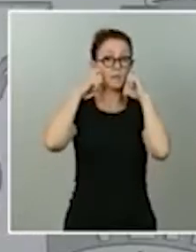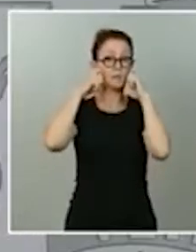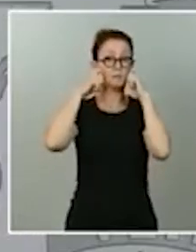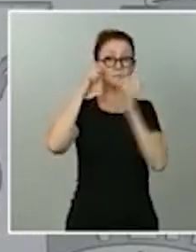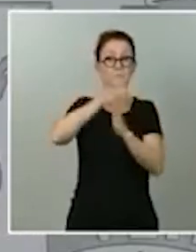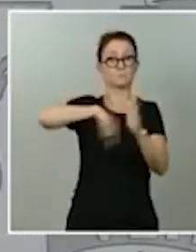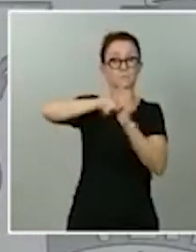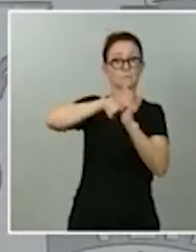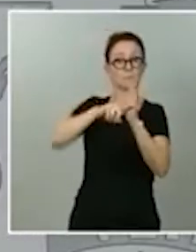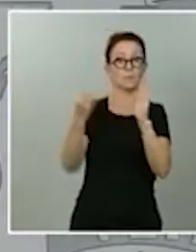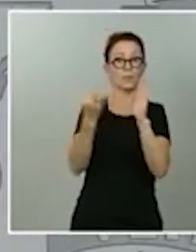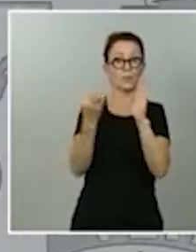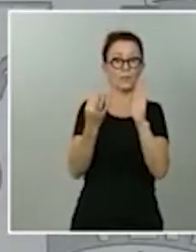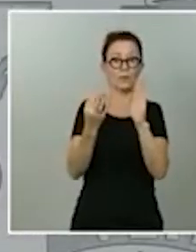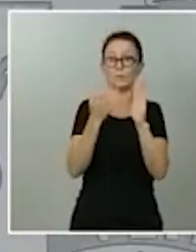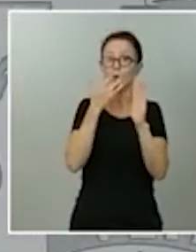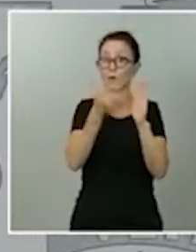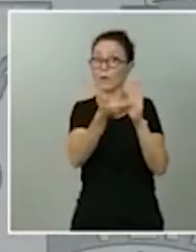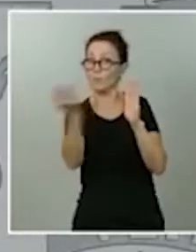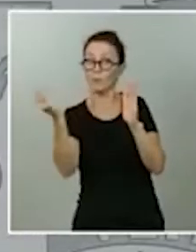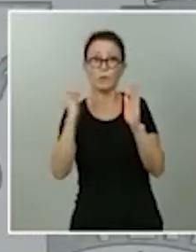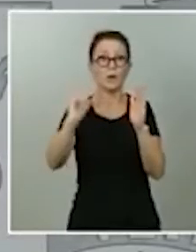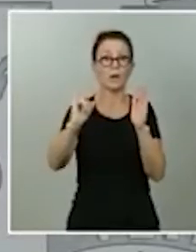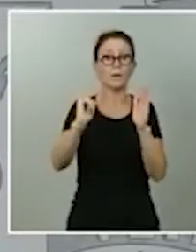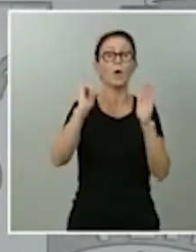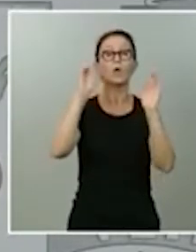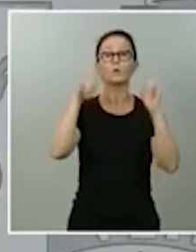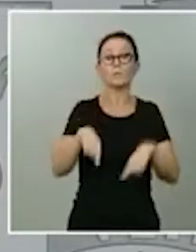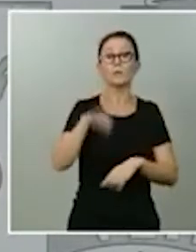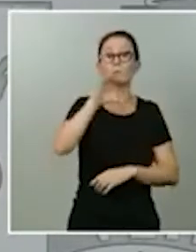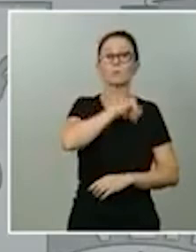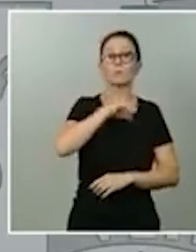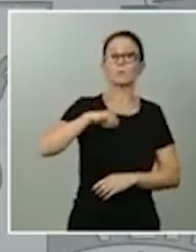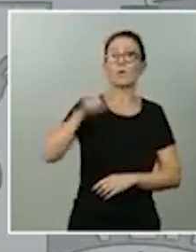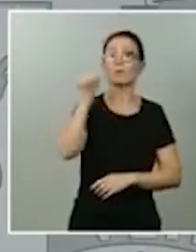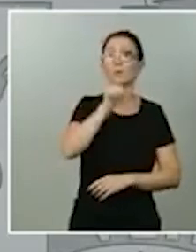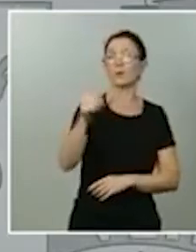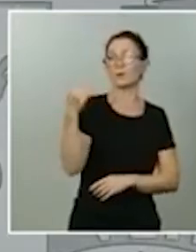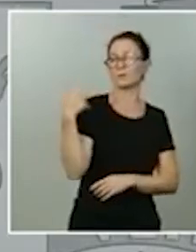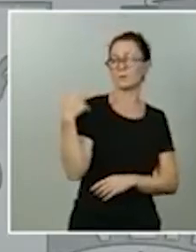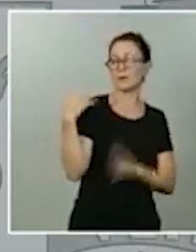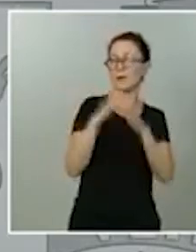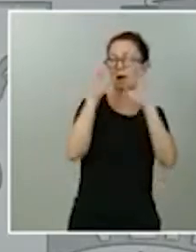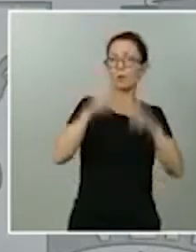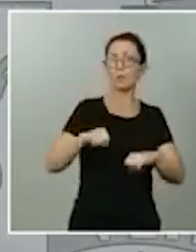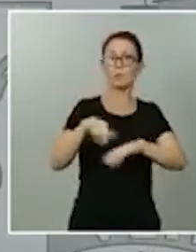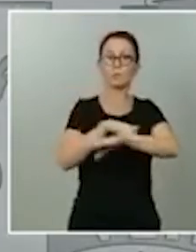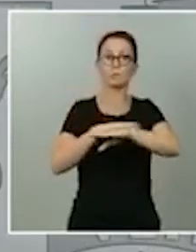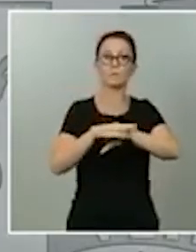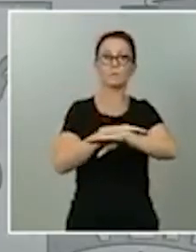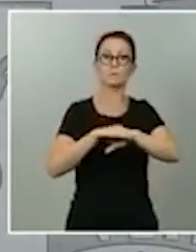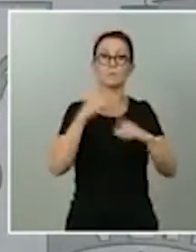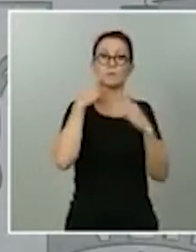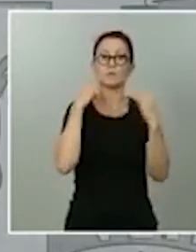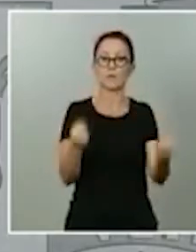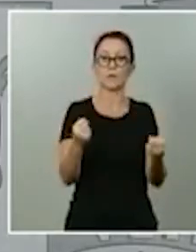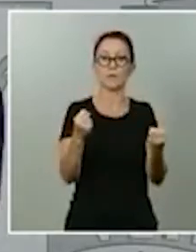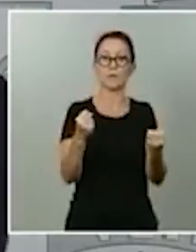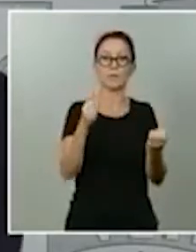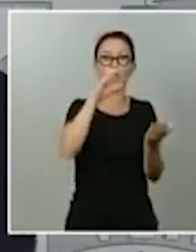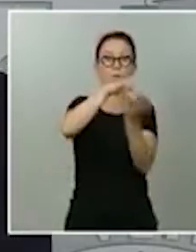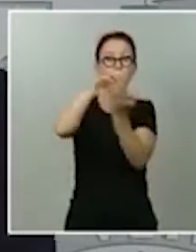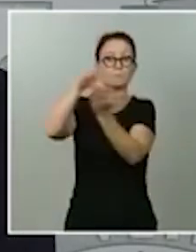o cuando por ejemplo las comunidades autónomas hace una semana acordaron con el ministerio de sanidad el cierre de locales nocturnos